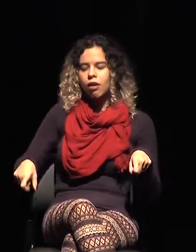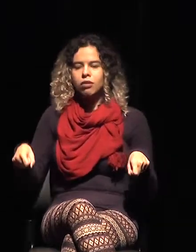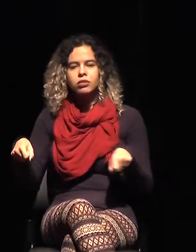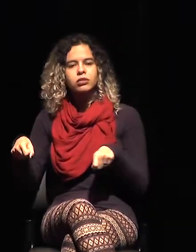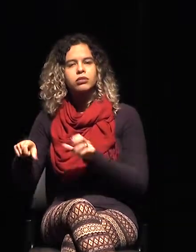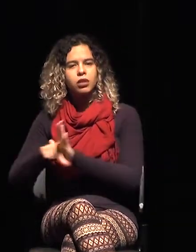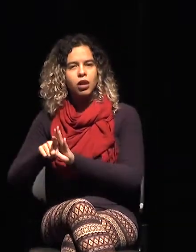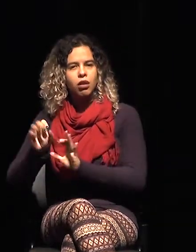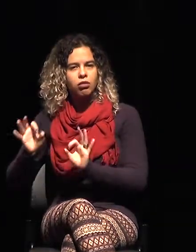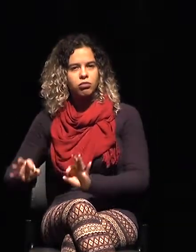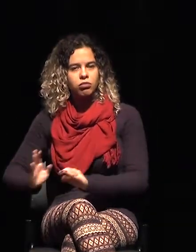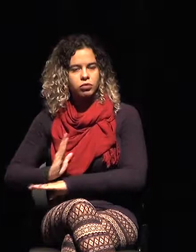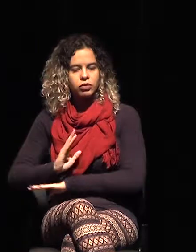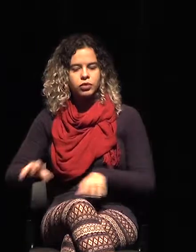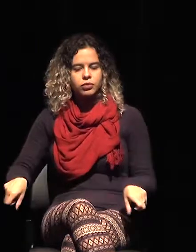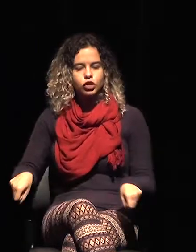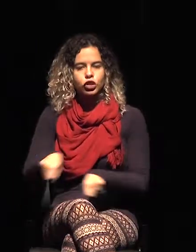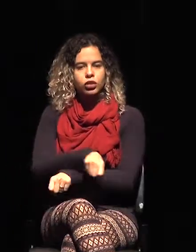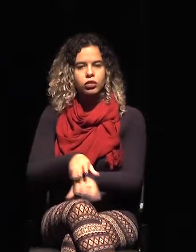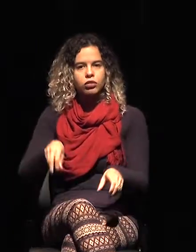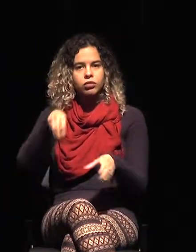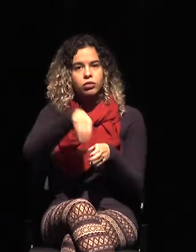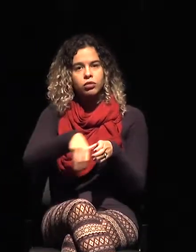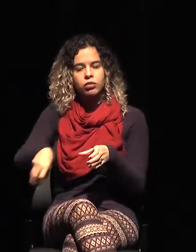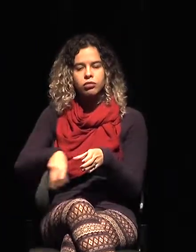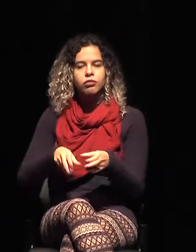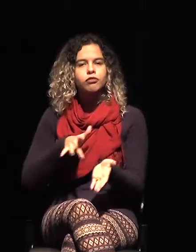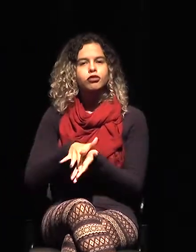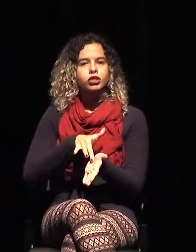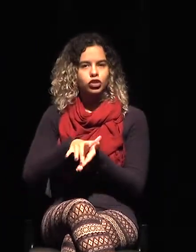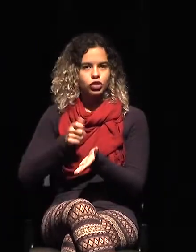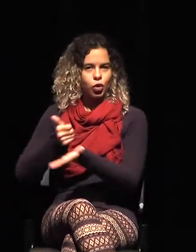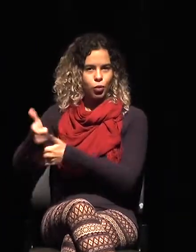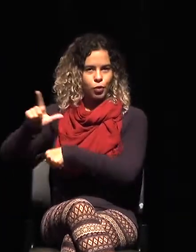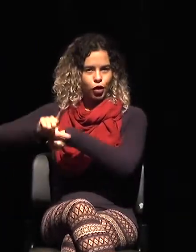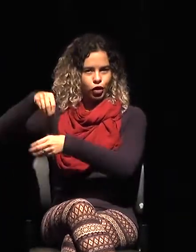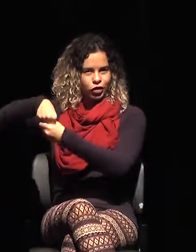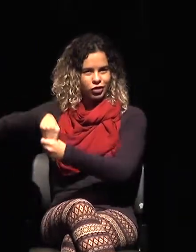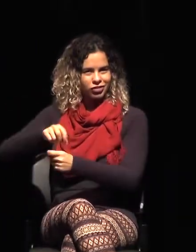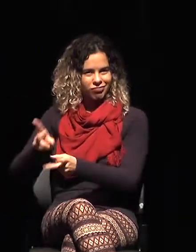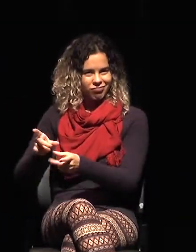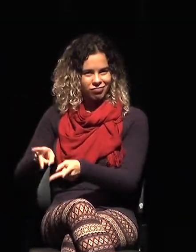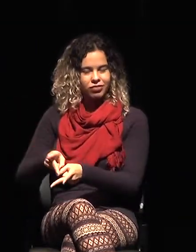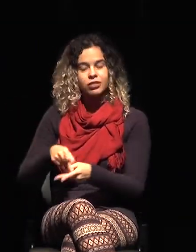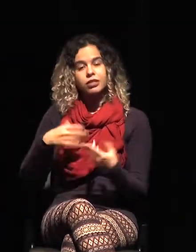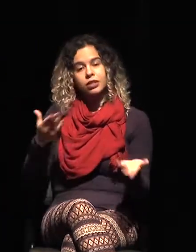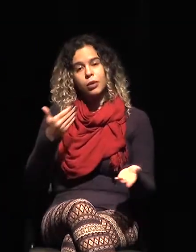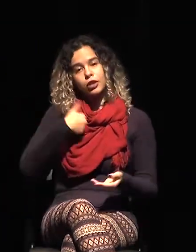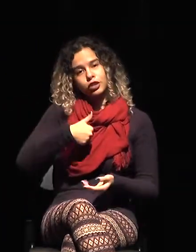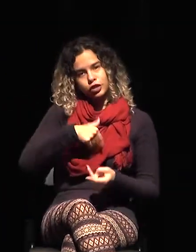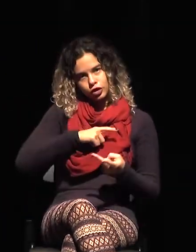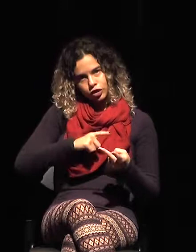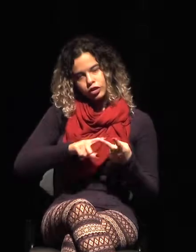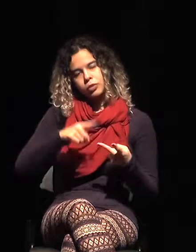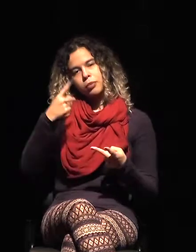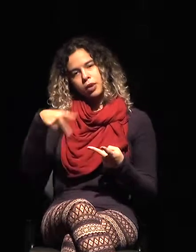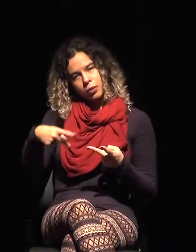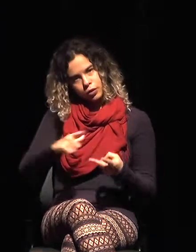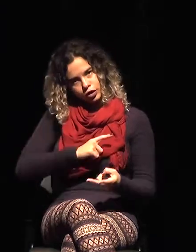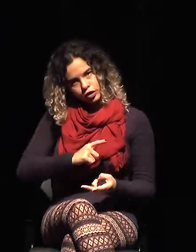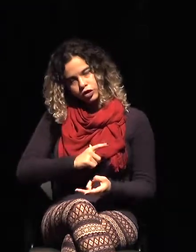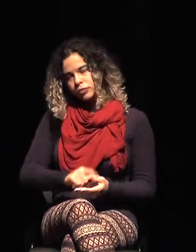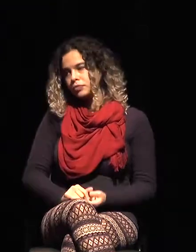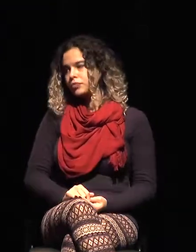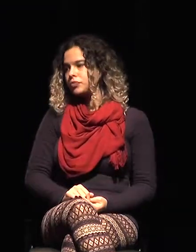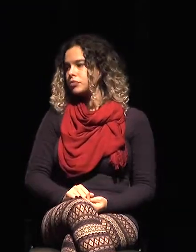que hubieran comprado en el dutifrí. Las